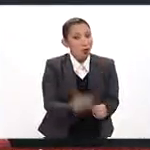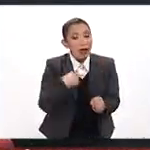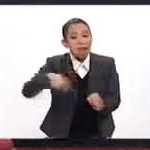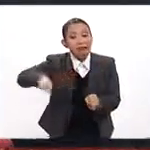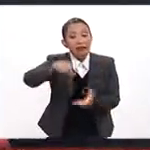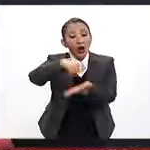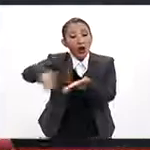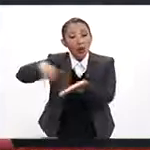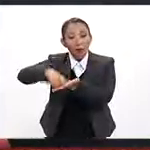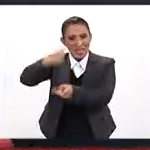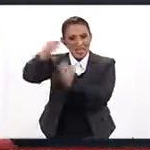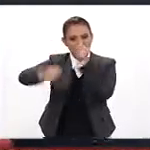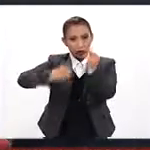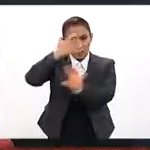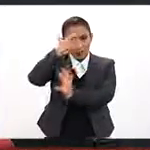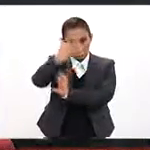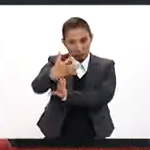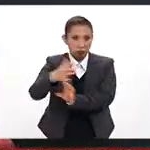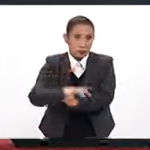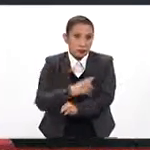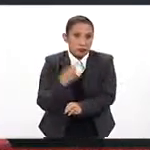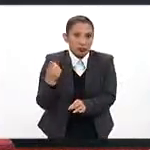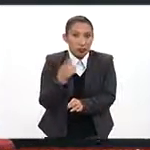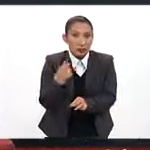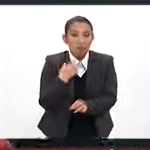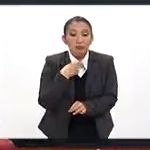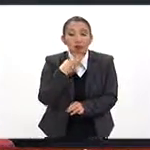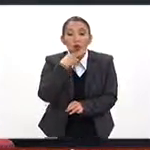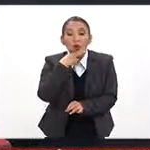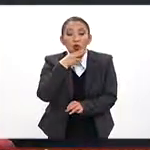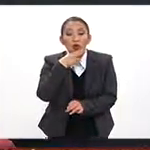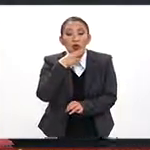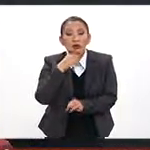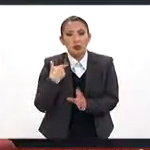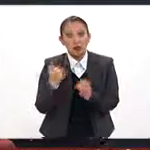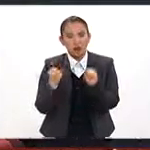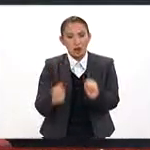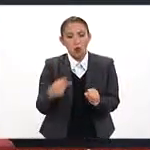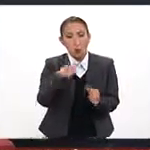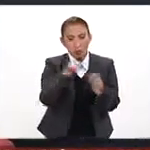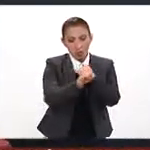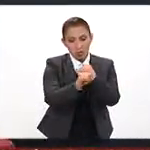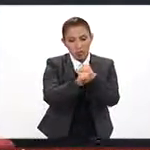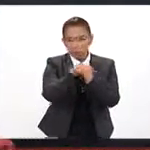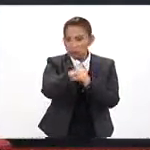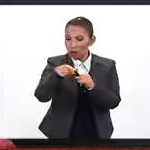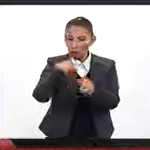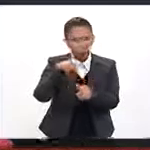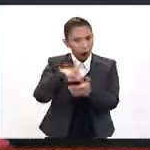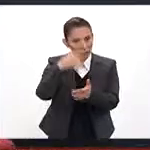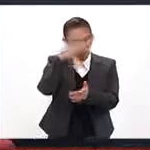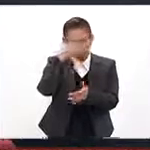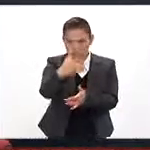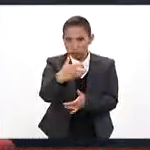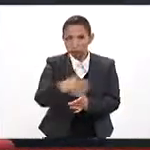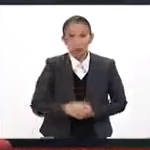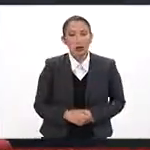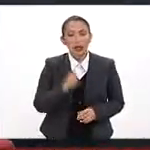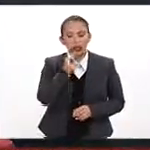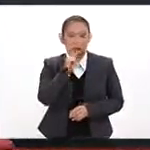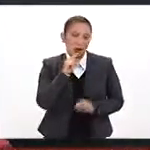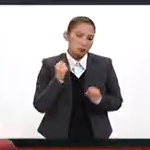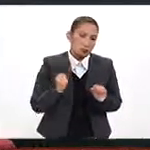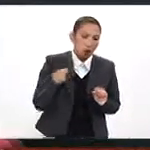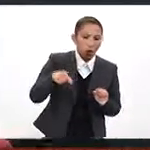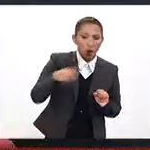consumo en establecimientos formales porque efectivamente el usar un medio seguro te garantiza que es un establecimiento formal y además te da